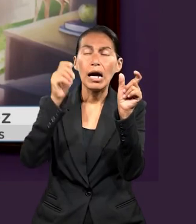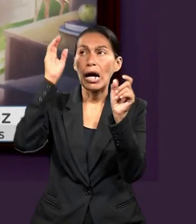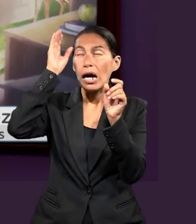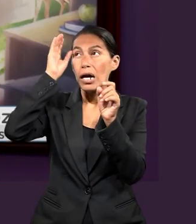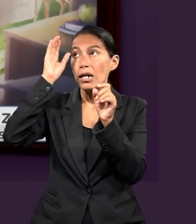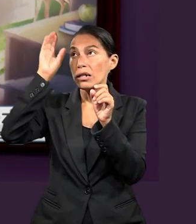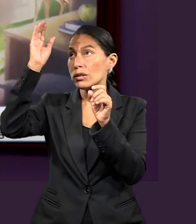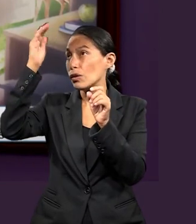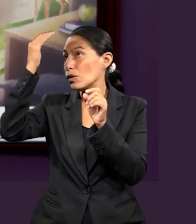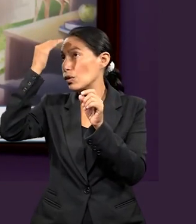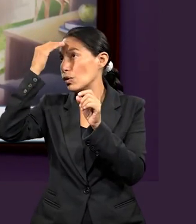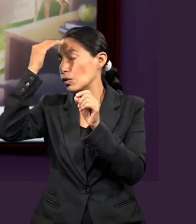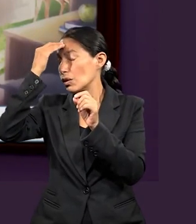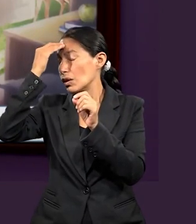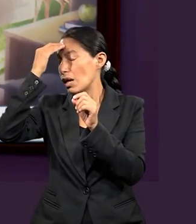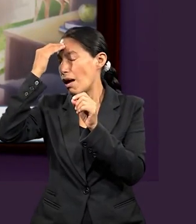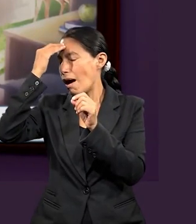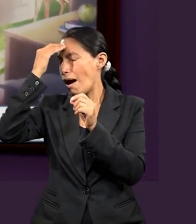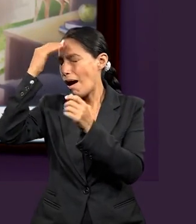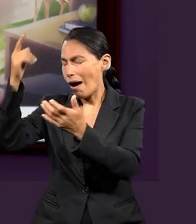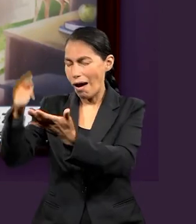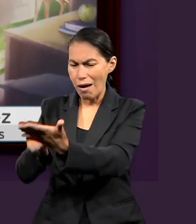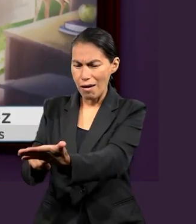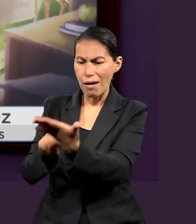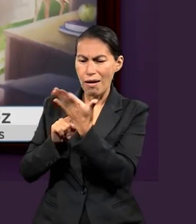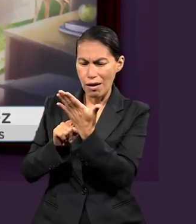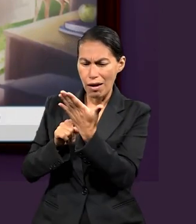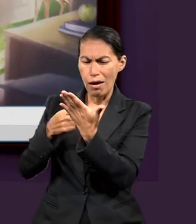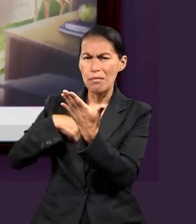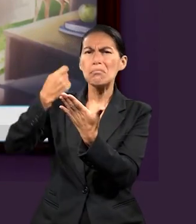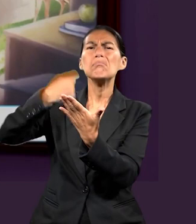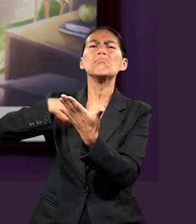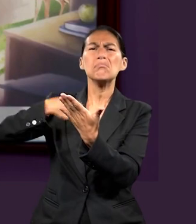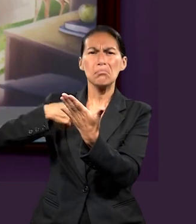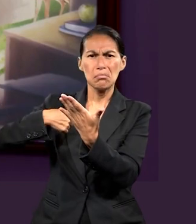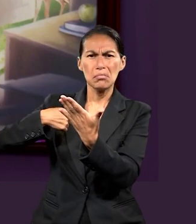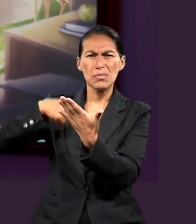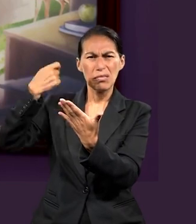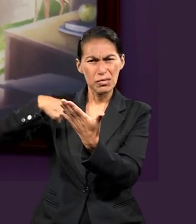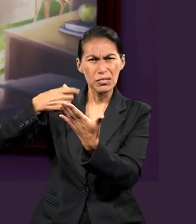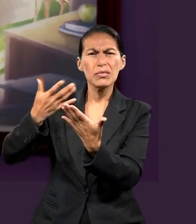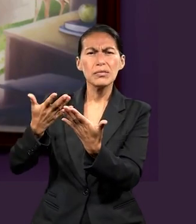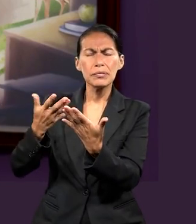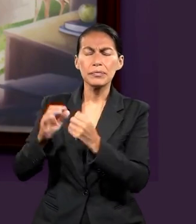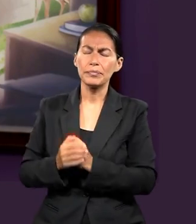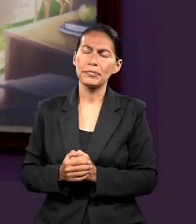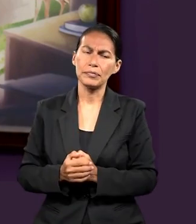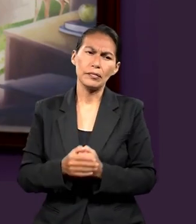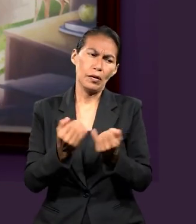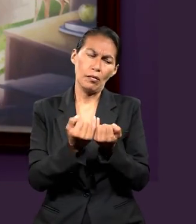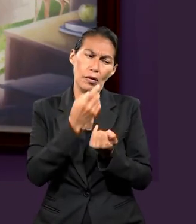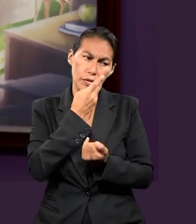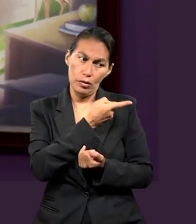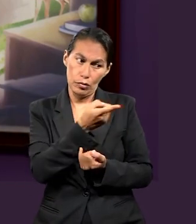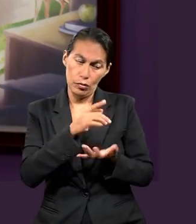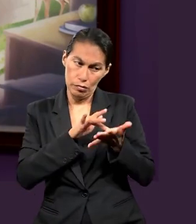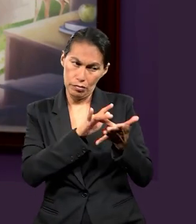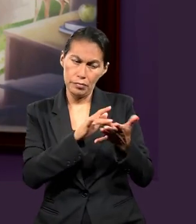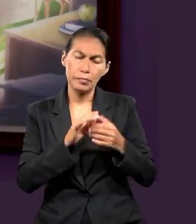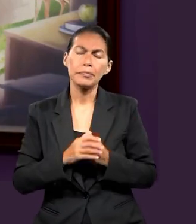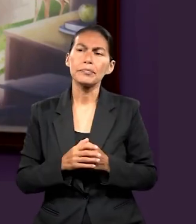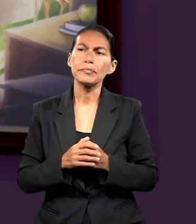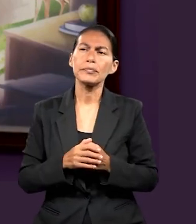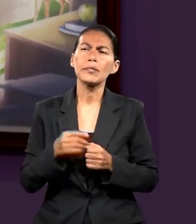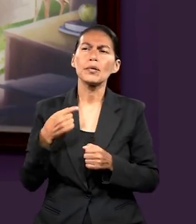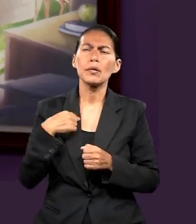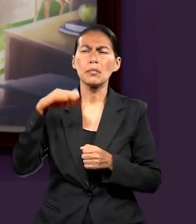Cristo nos ayuda a revelar quiénes somos. Entonces, para reforzar lo que tú